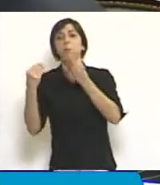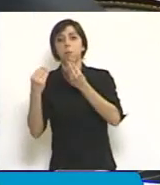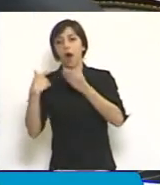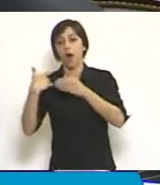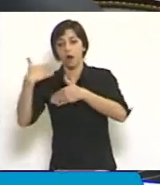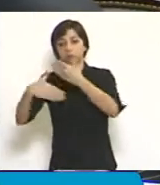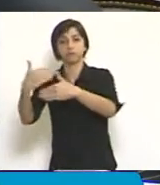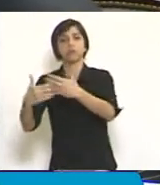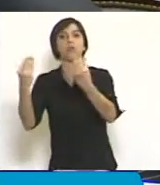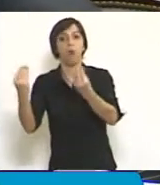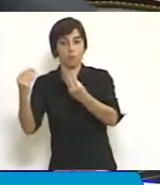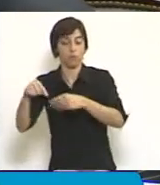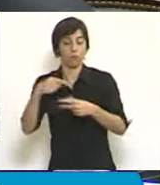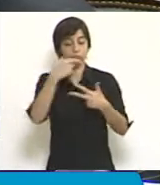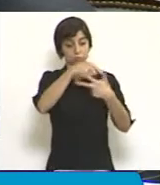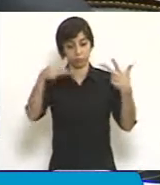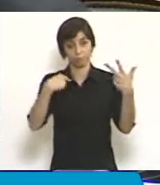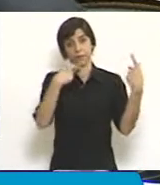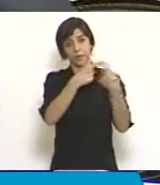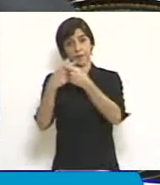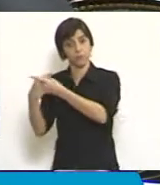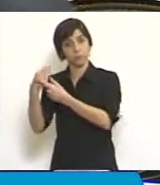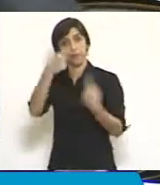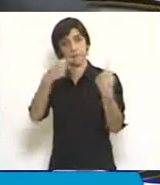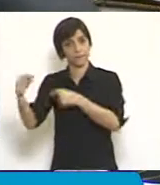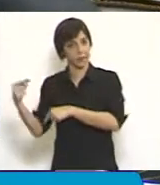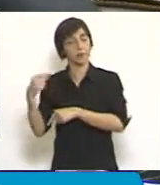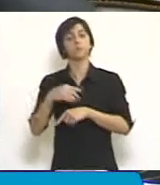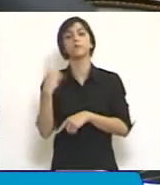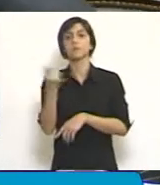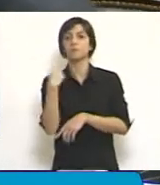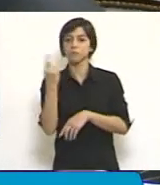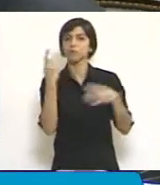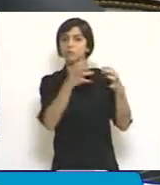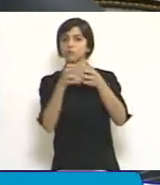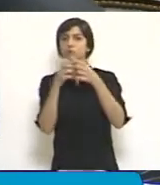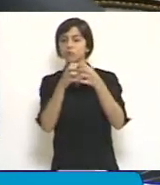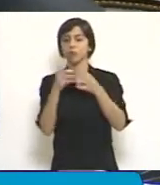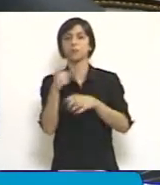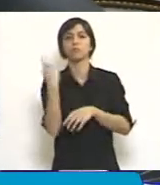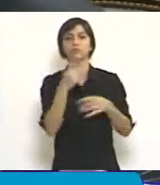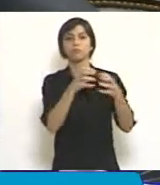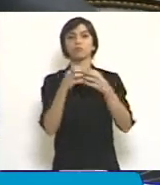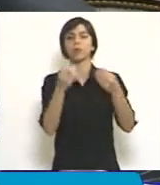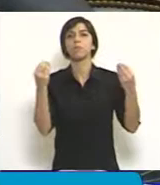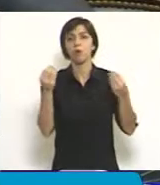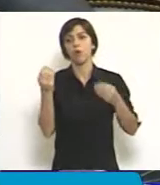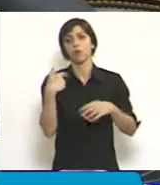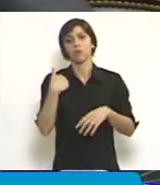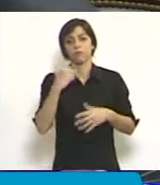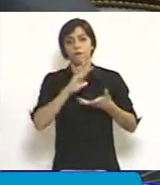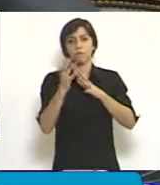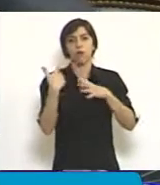Parece una discusión muy abstracta o muy técnica, pero en definitiva lo que estamos discutiendo es cómo nuestro sistema penal va a